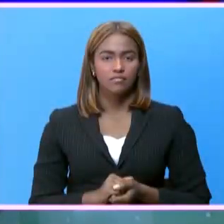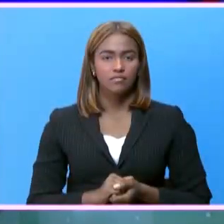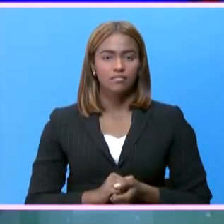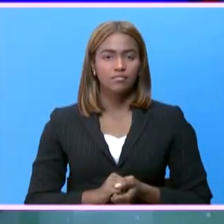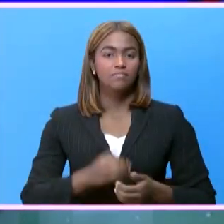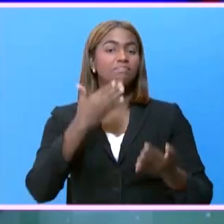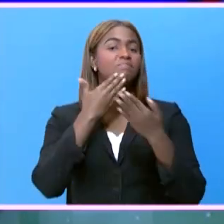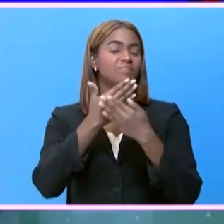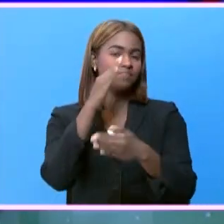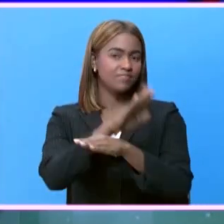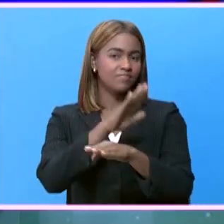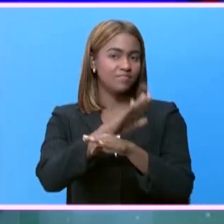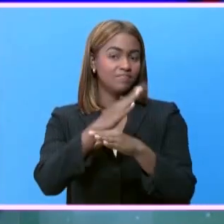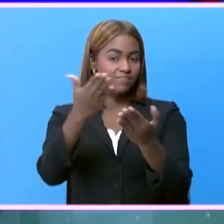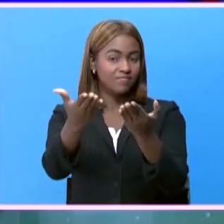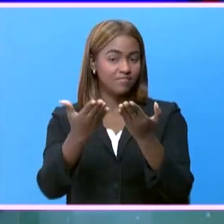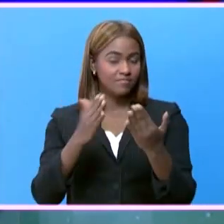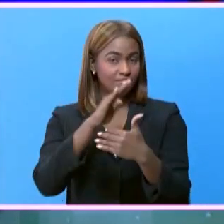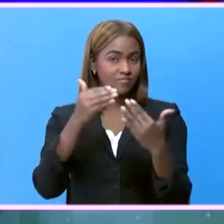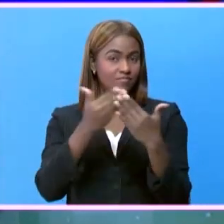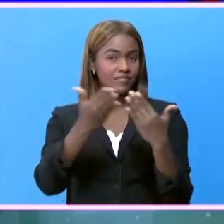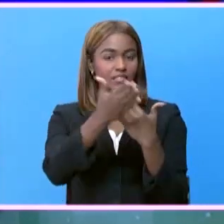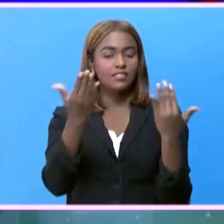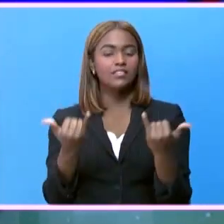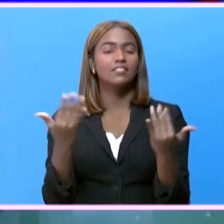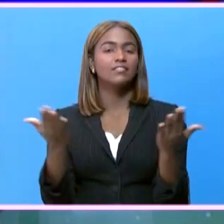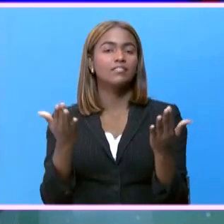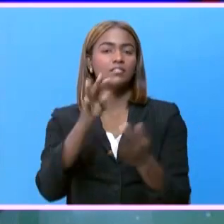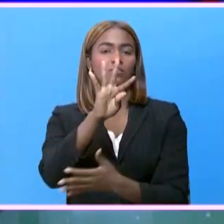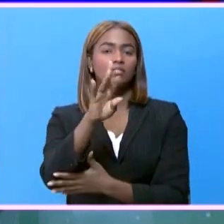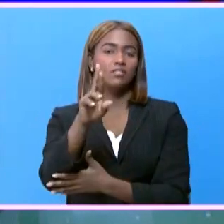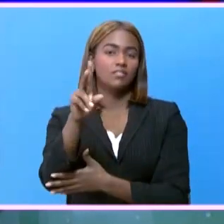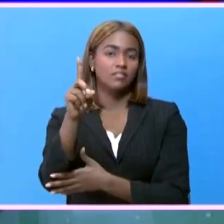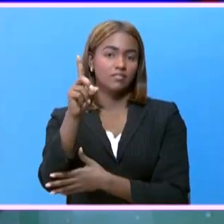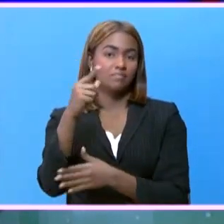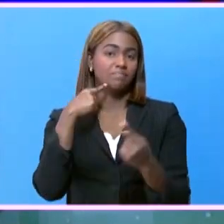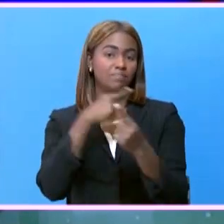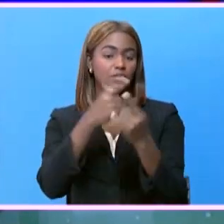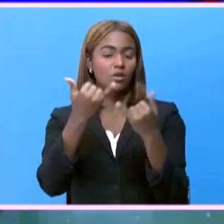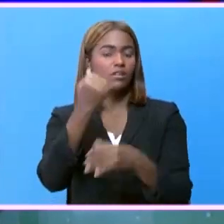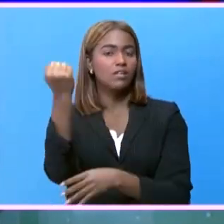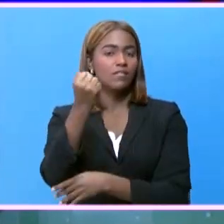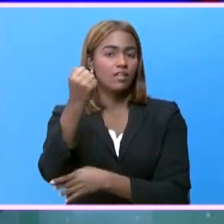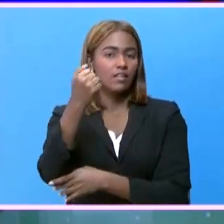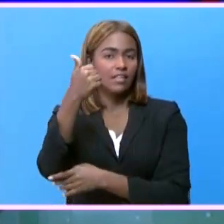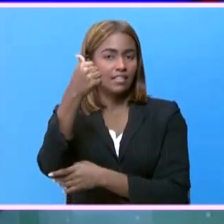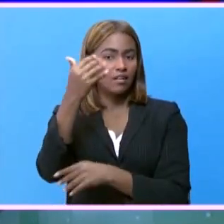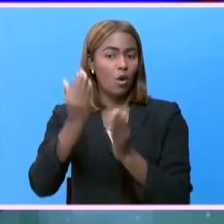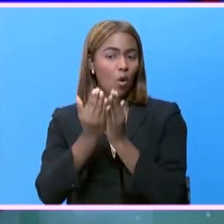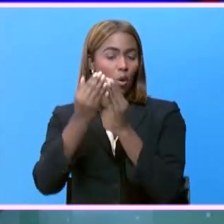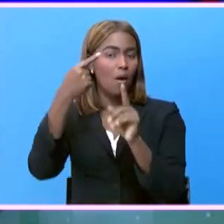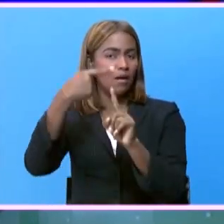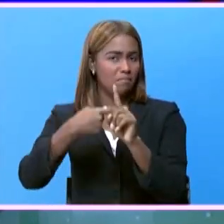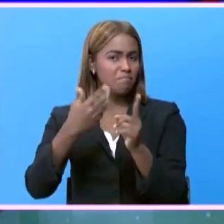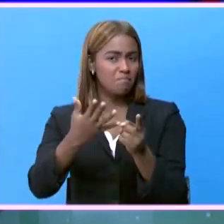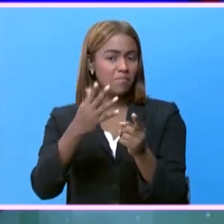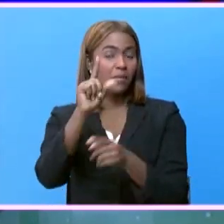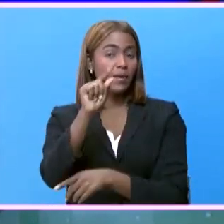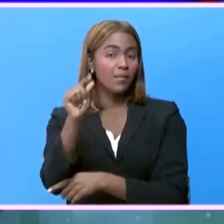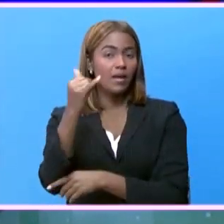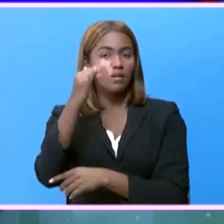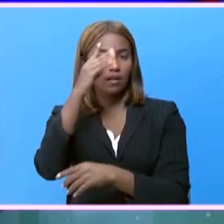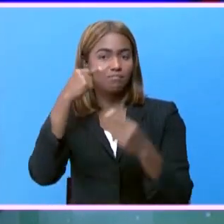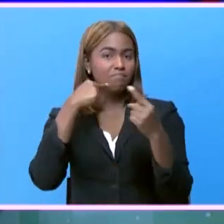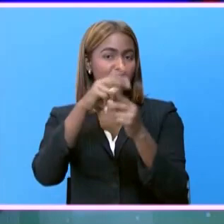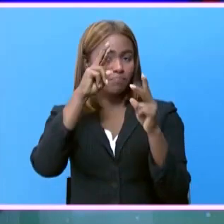Muy buenas noches, bienvenidos a Cuatro R de Noticias, hoy sábado 10 de octubre de 2020, de inmediato vamos a